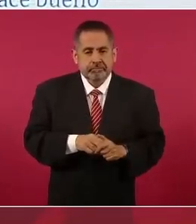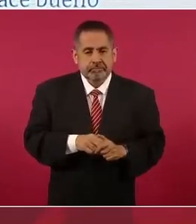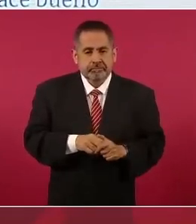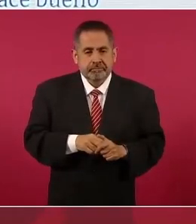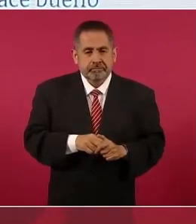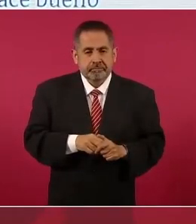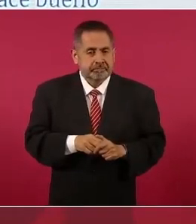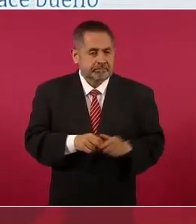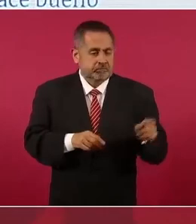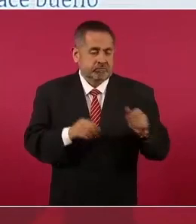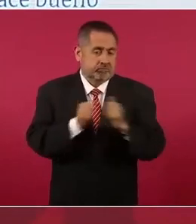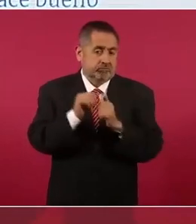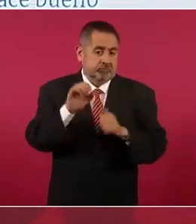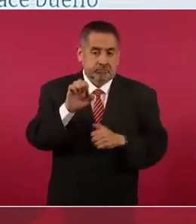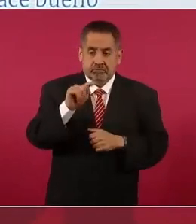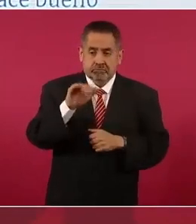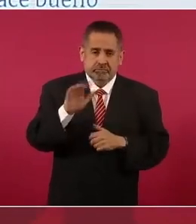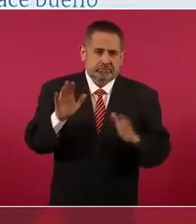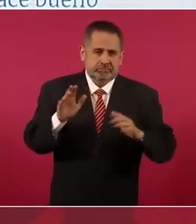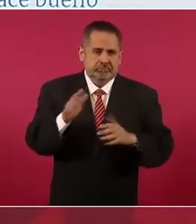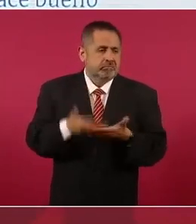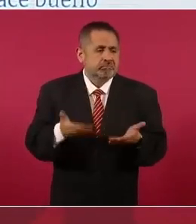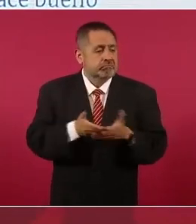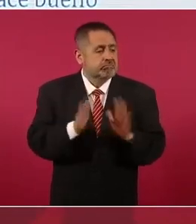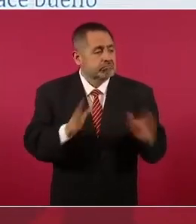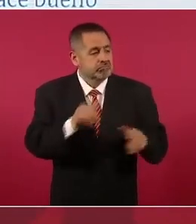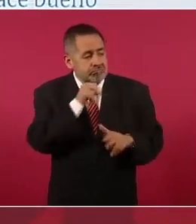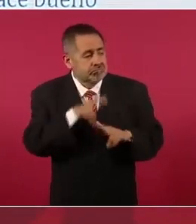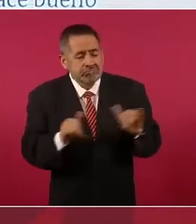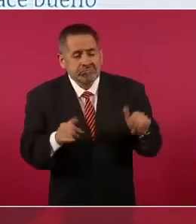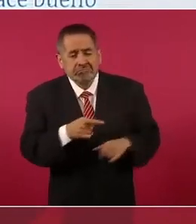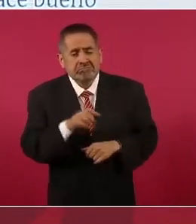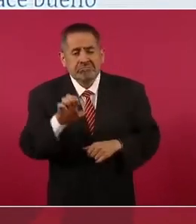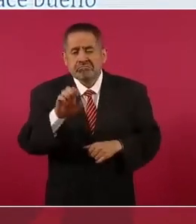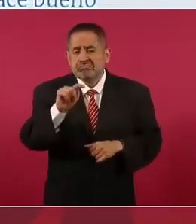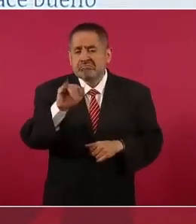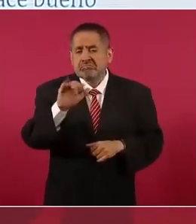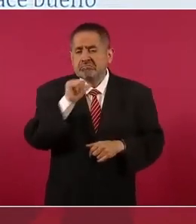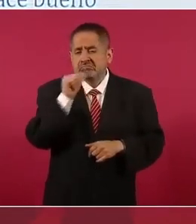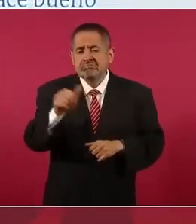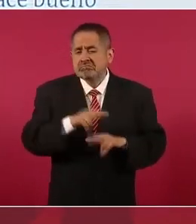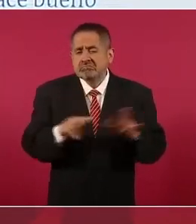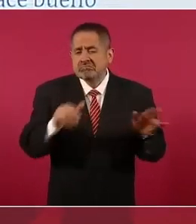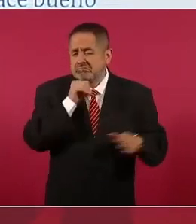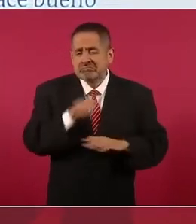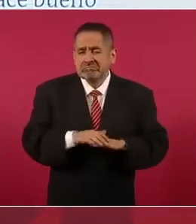ética, ya no. El es